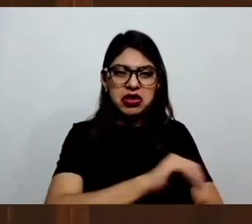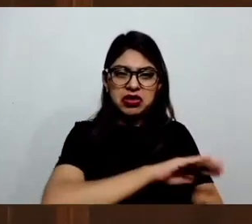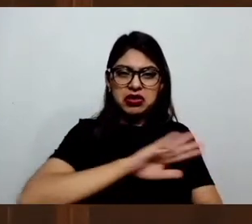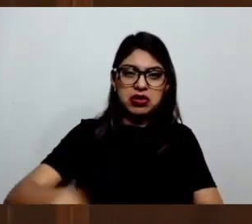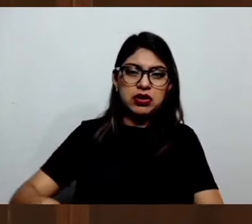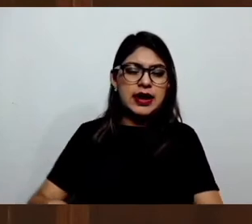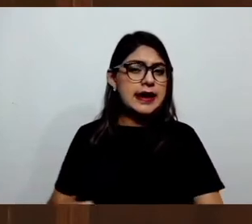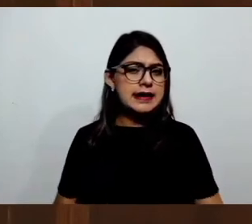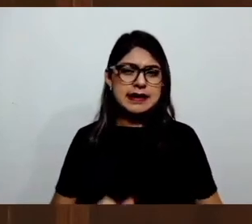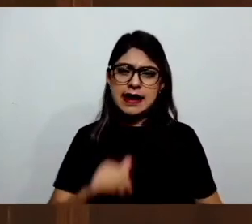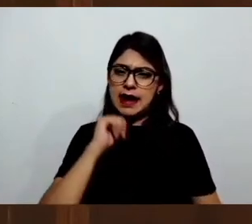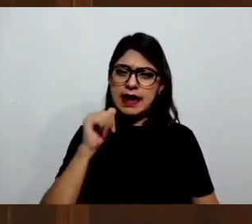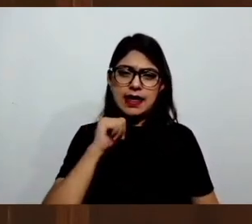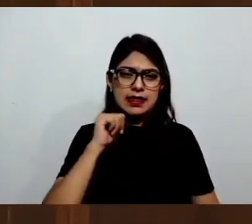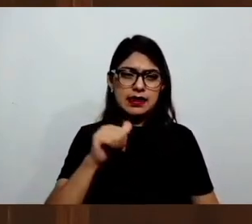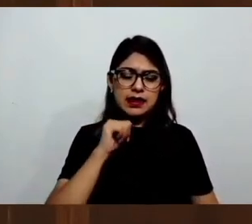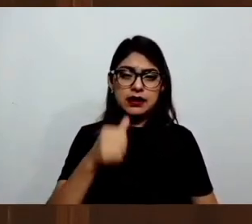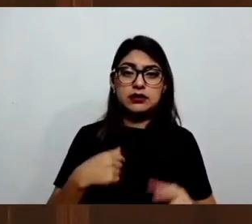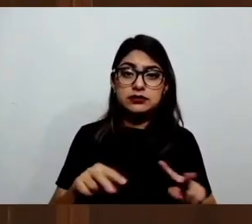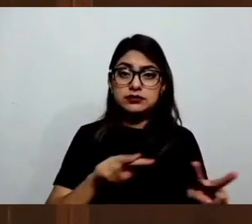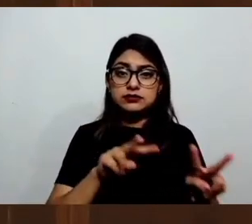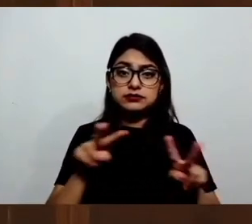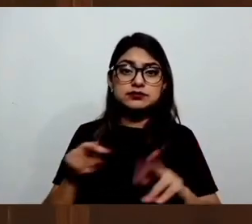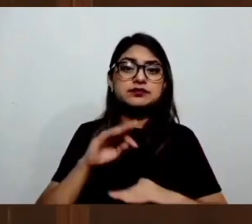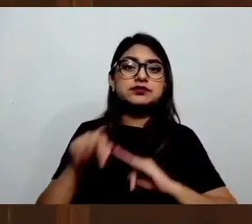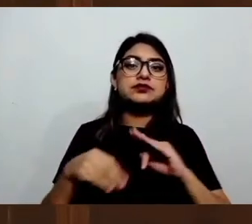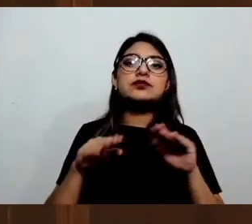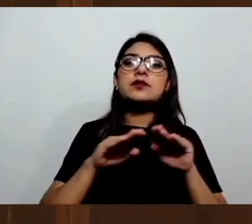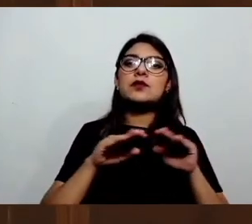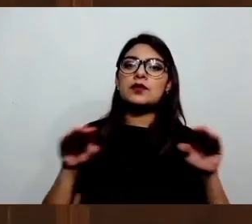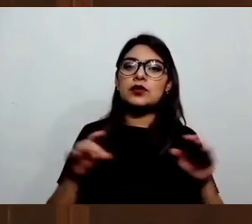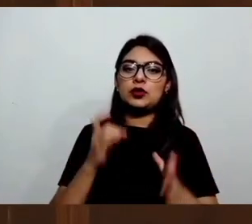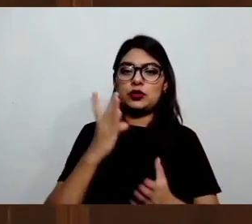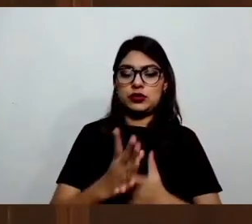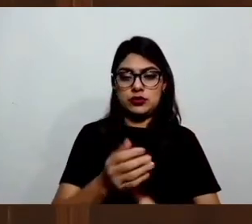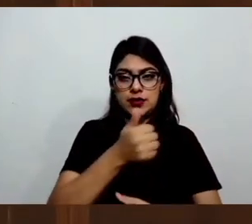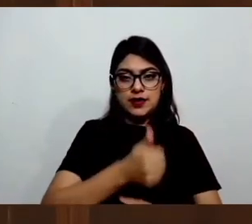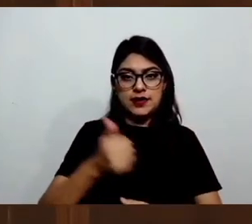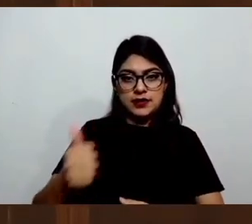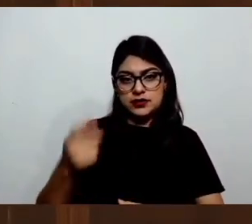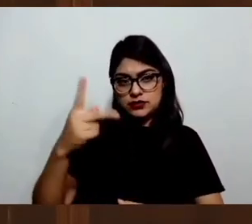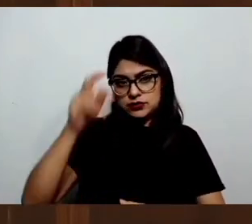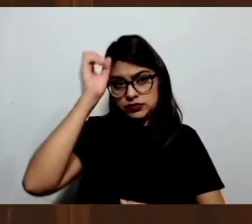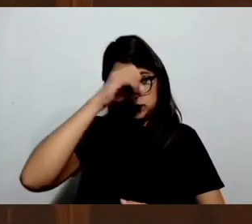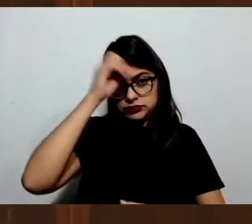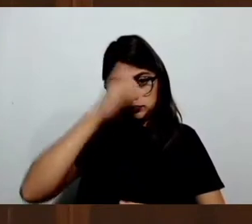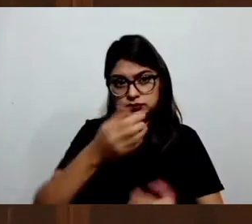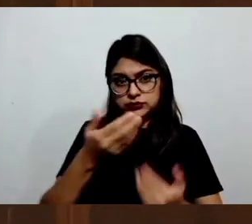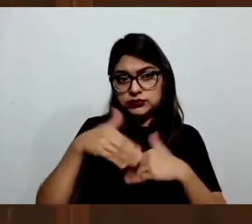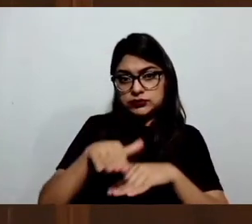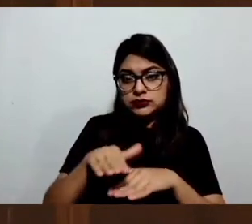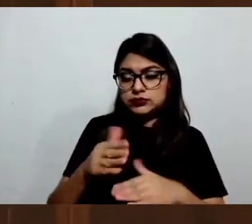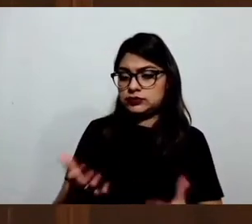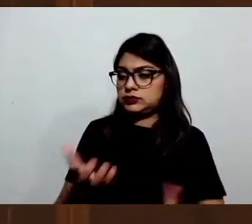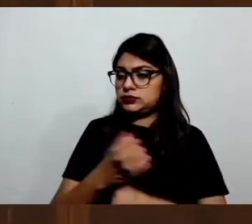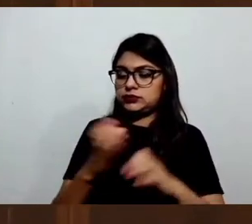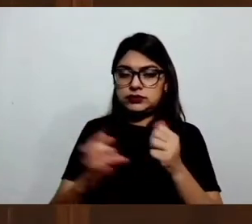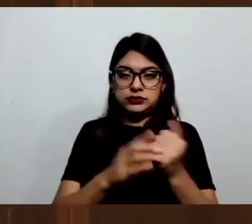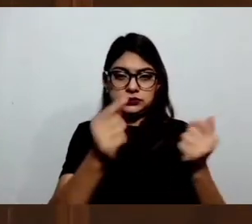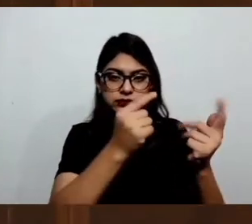entienda. Simplemente se ha expresado la posición y la visión que se tiene de las cosas para cómo poder